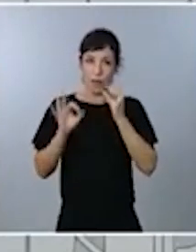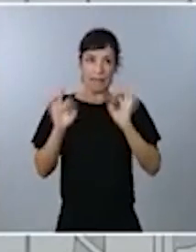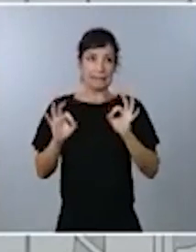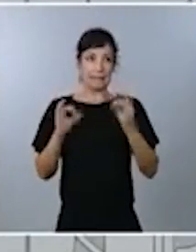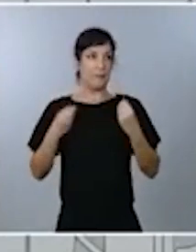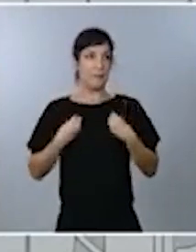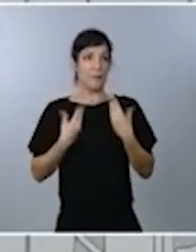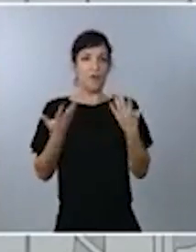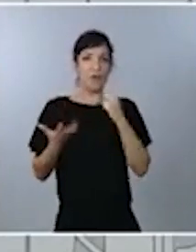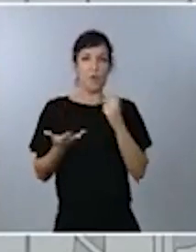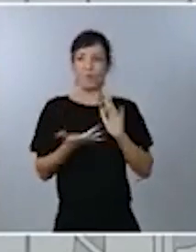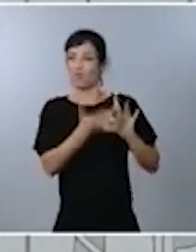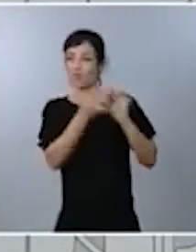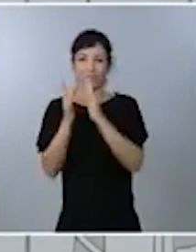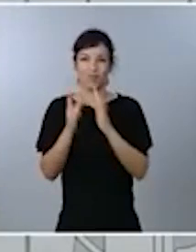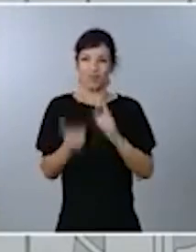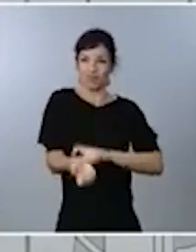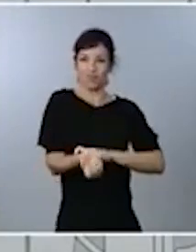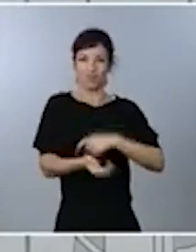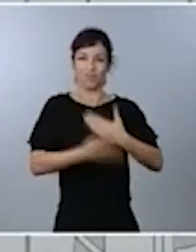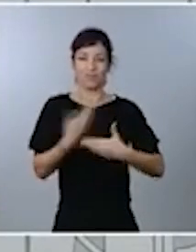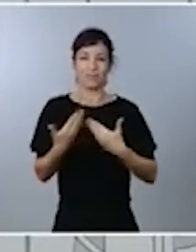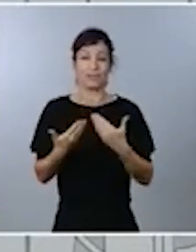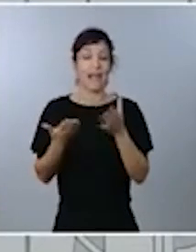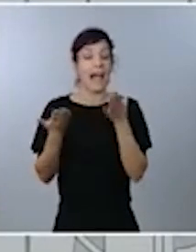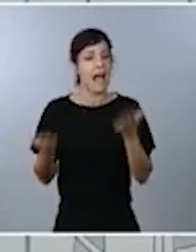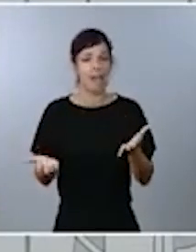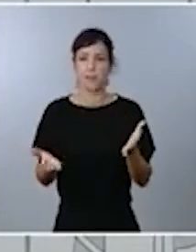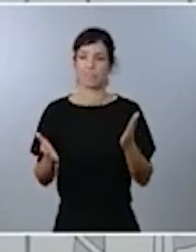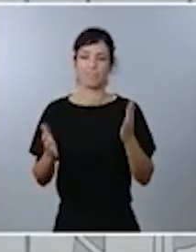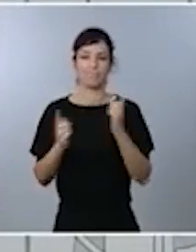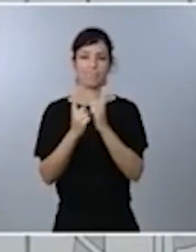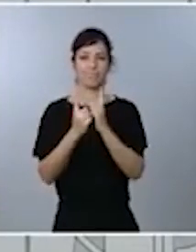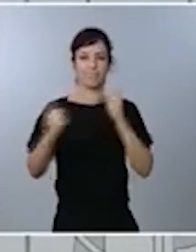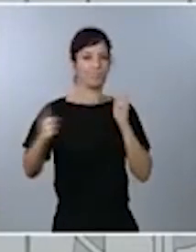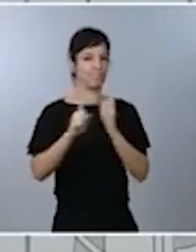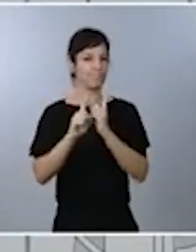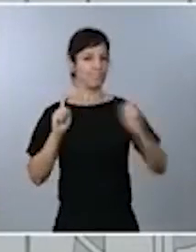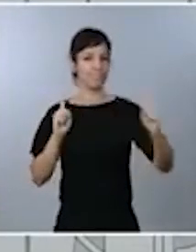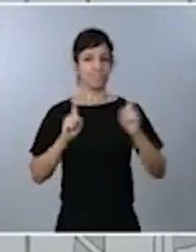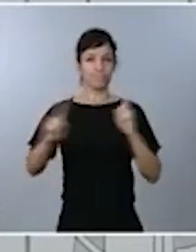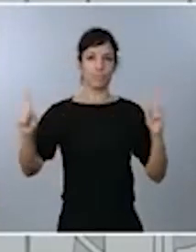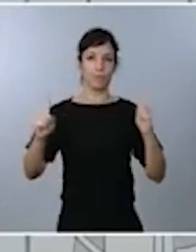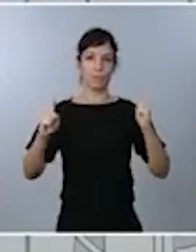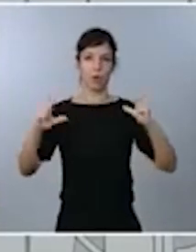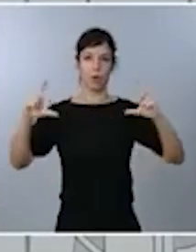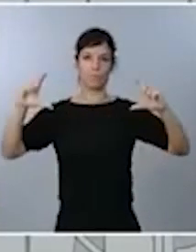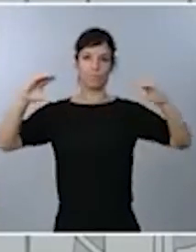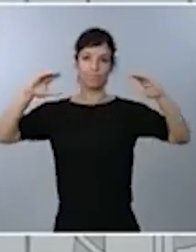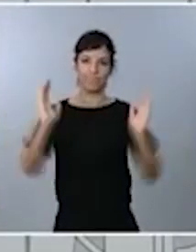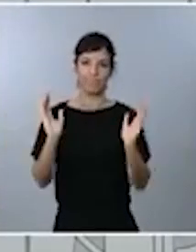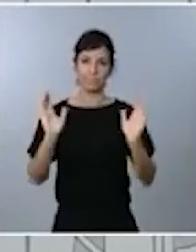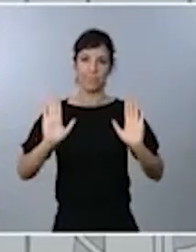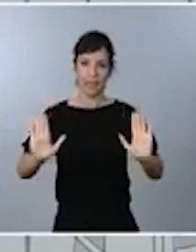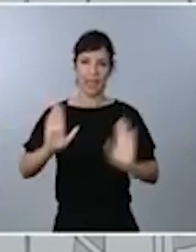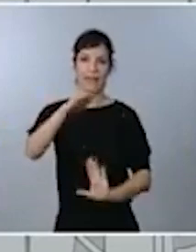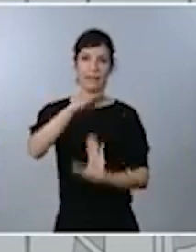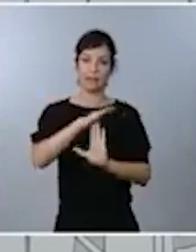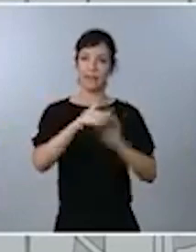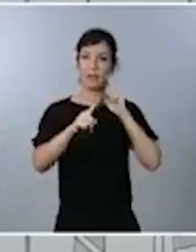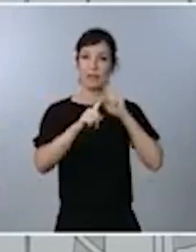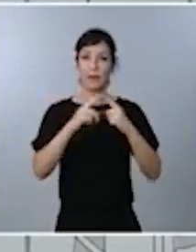Pero ahora es el momento de establecer distancias. Necesitamos hacer un paréntesis para salvar vidas, para defender la salud de todos y de todas.